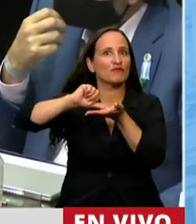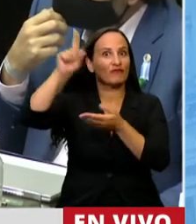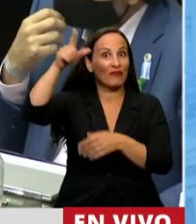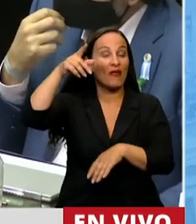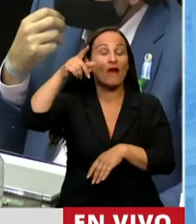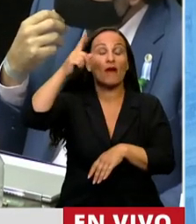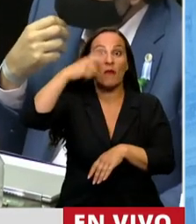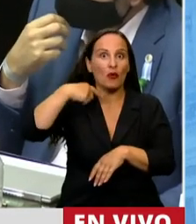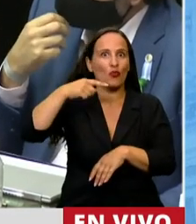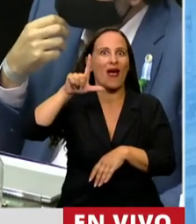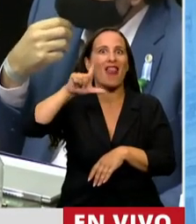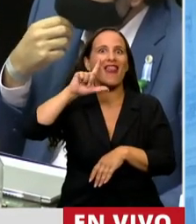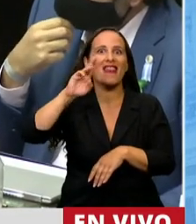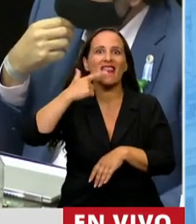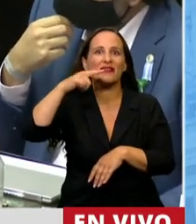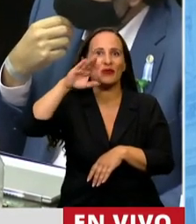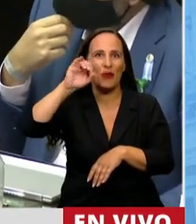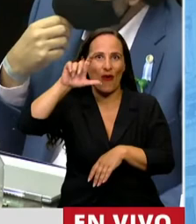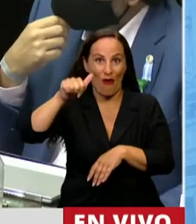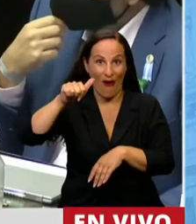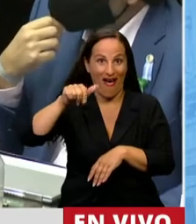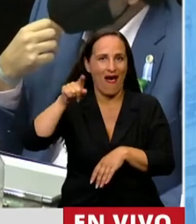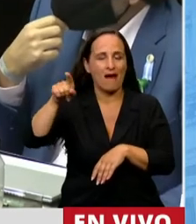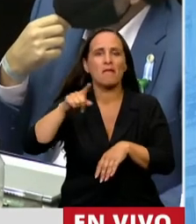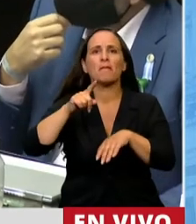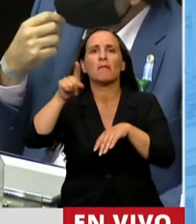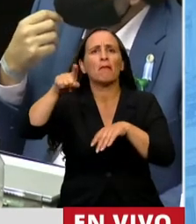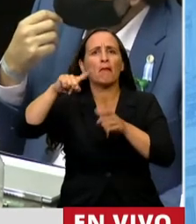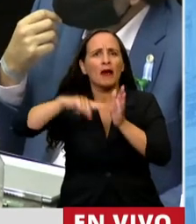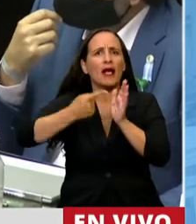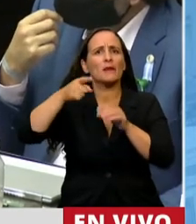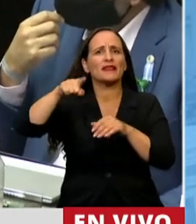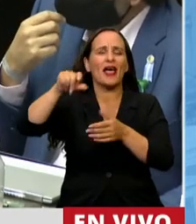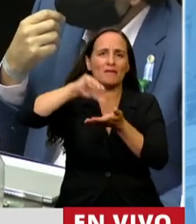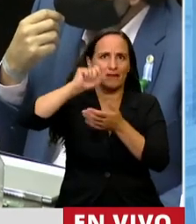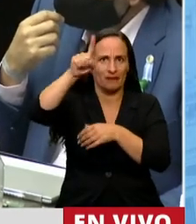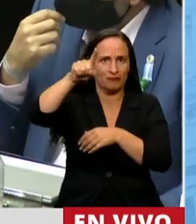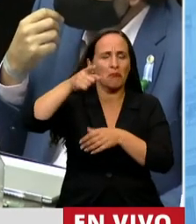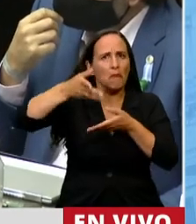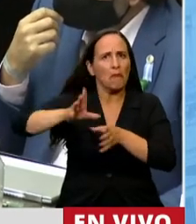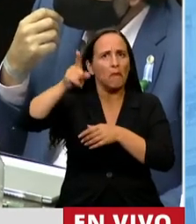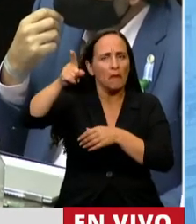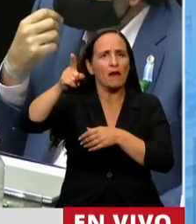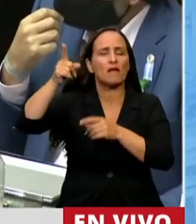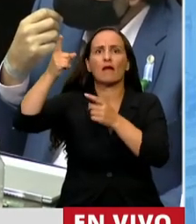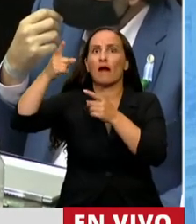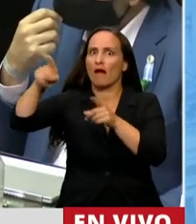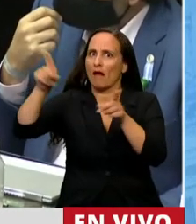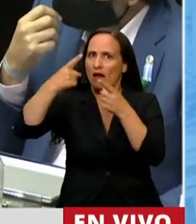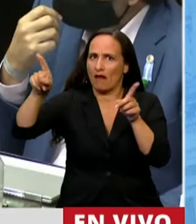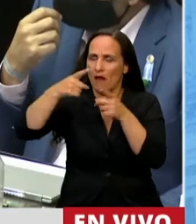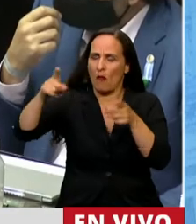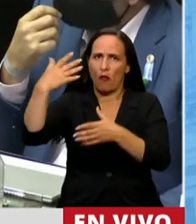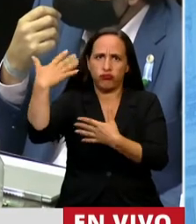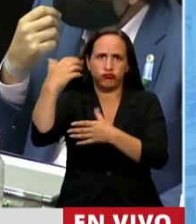la regencia de su padre del Teatro San Carlos de la capital lusitana. Como soprano fue una importante